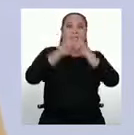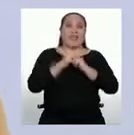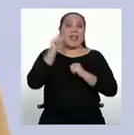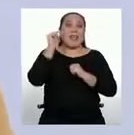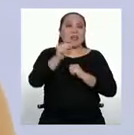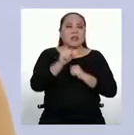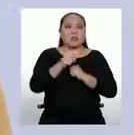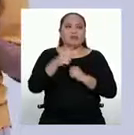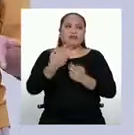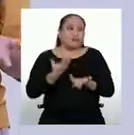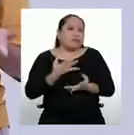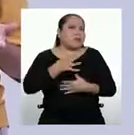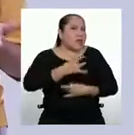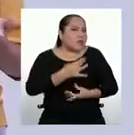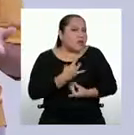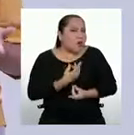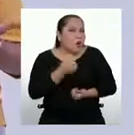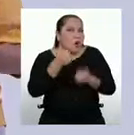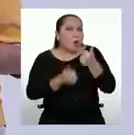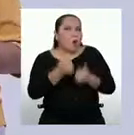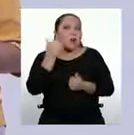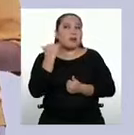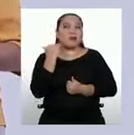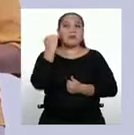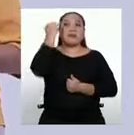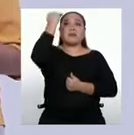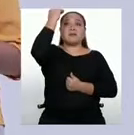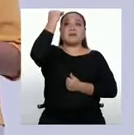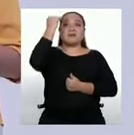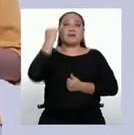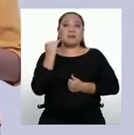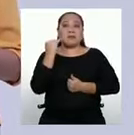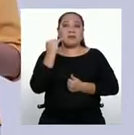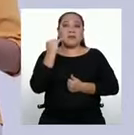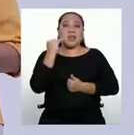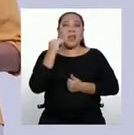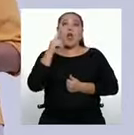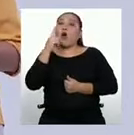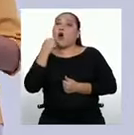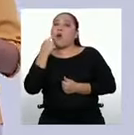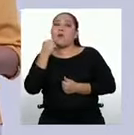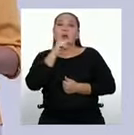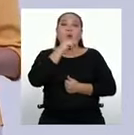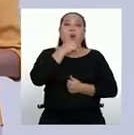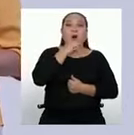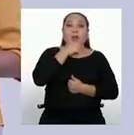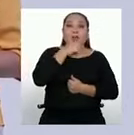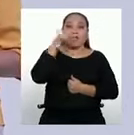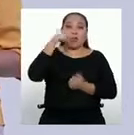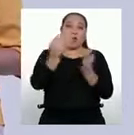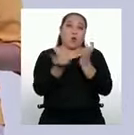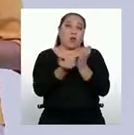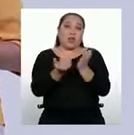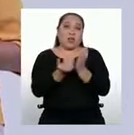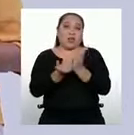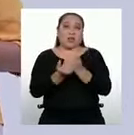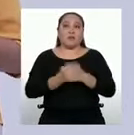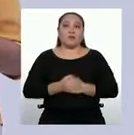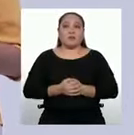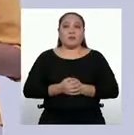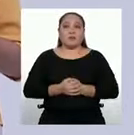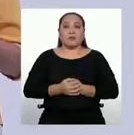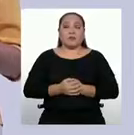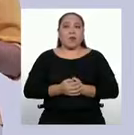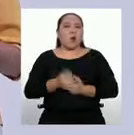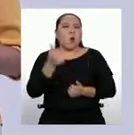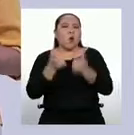nos interesaría conocer cuál es la estatura promedio de los equipos de volei de varones y de mujeres de una institución educativa. O